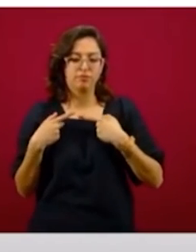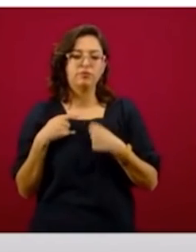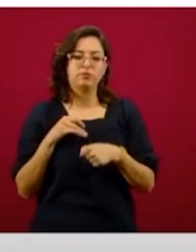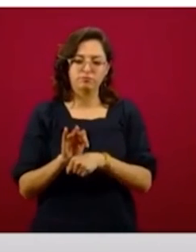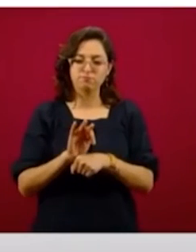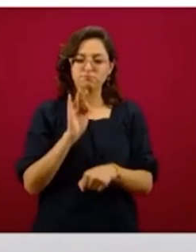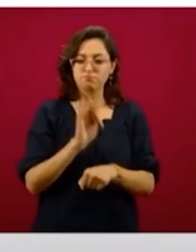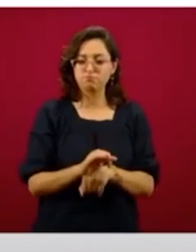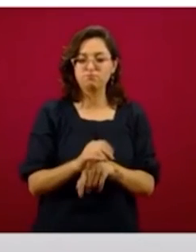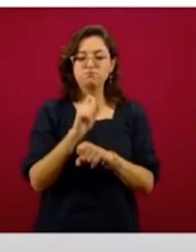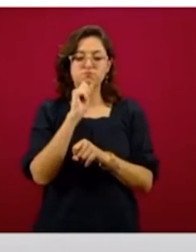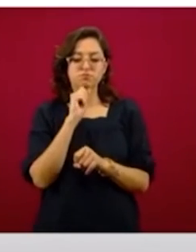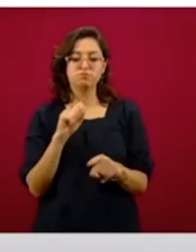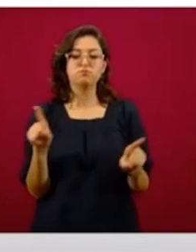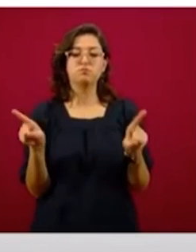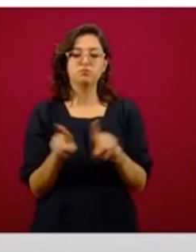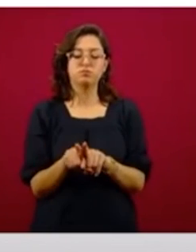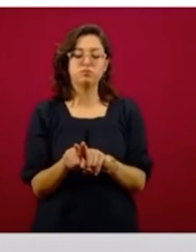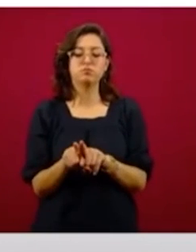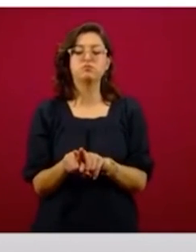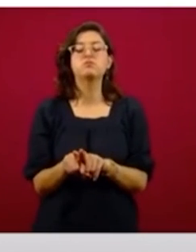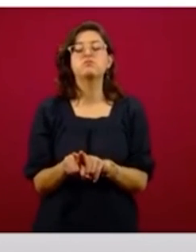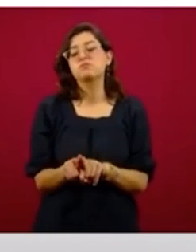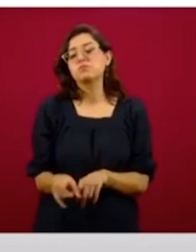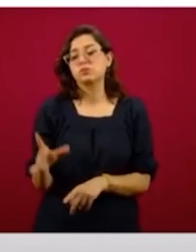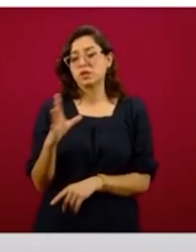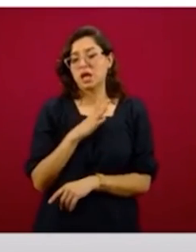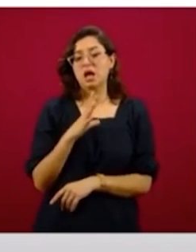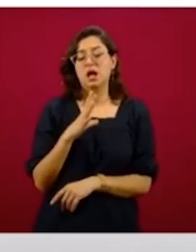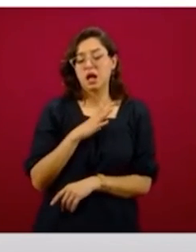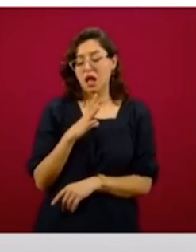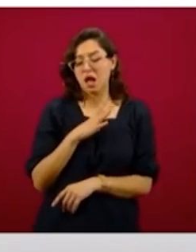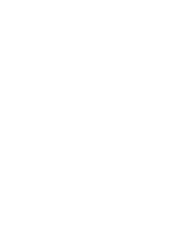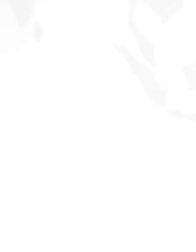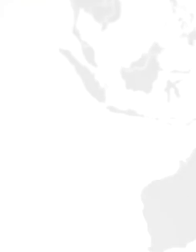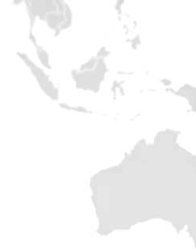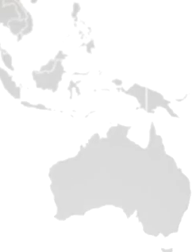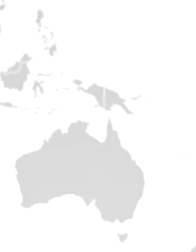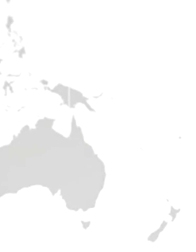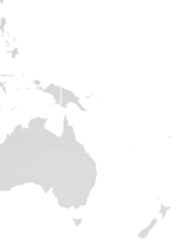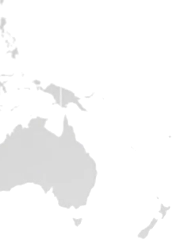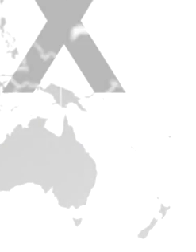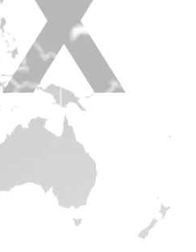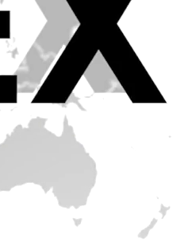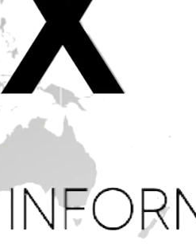También tenemos parte de lo que hemos platicado aquí, los trabajadores independientes.